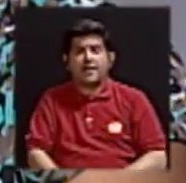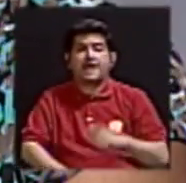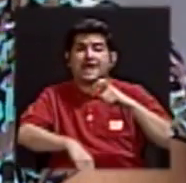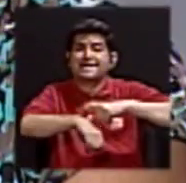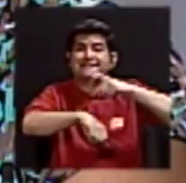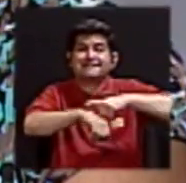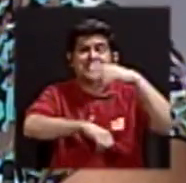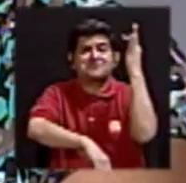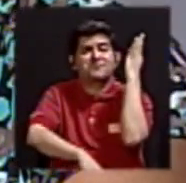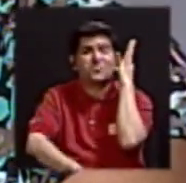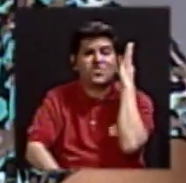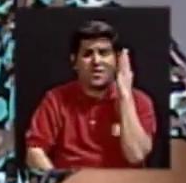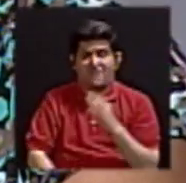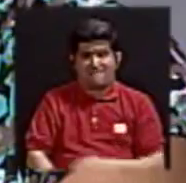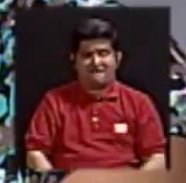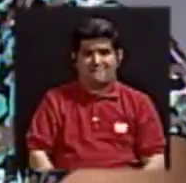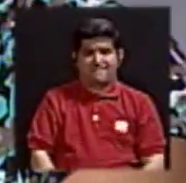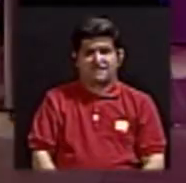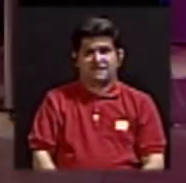etapa en que la mujer,